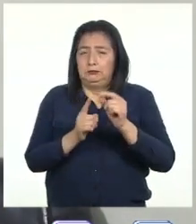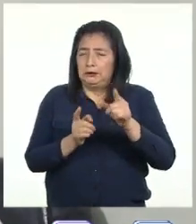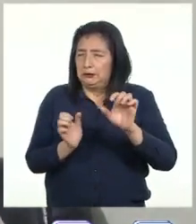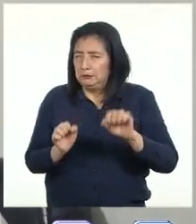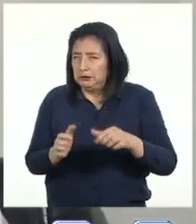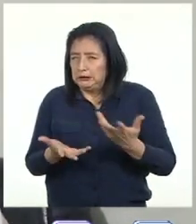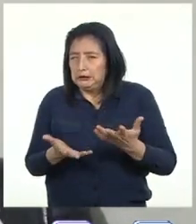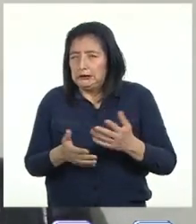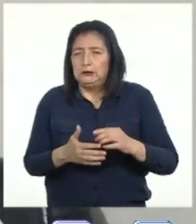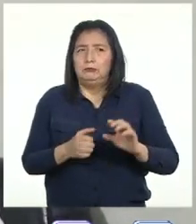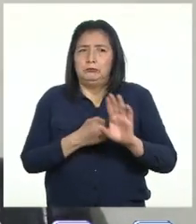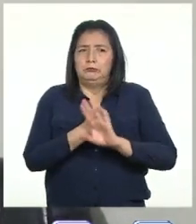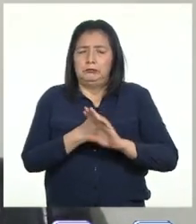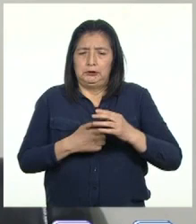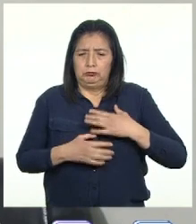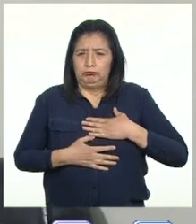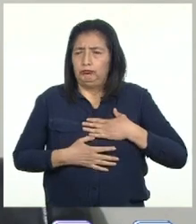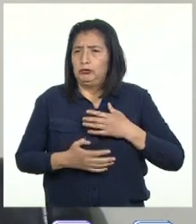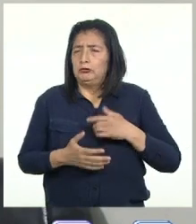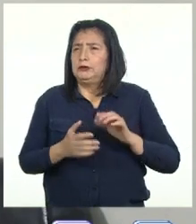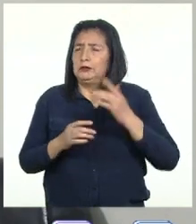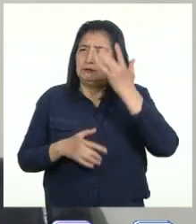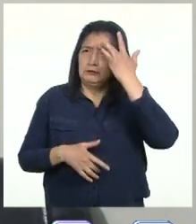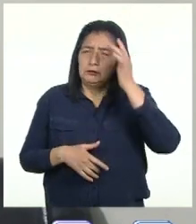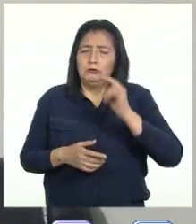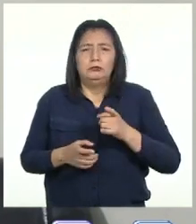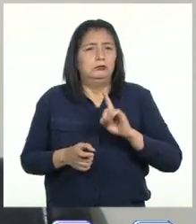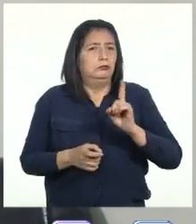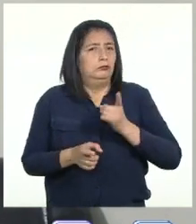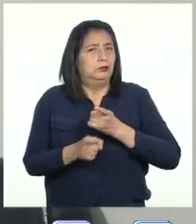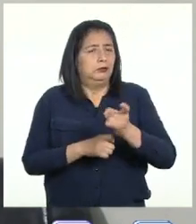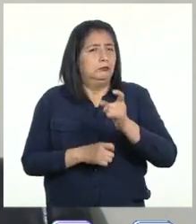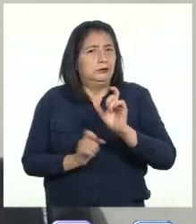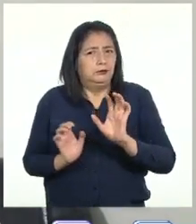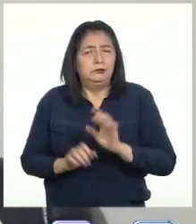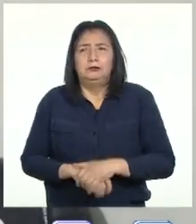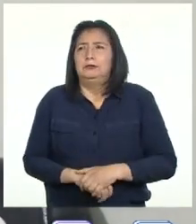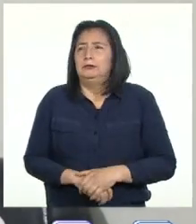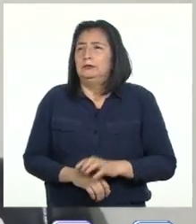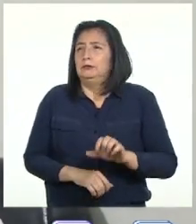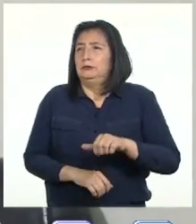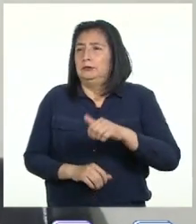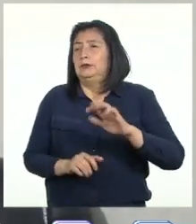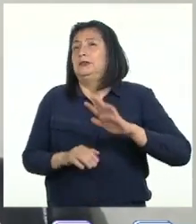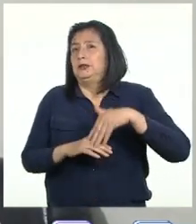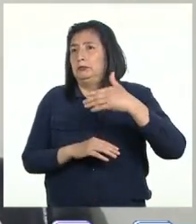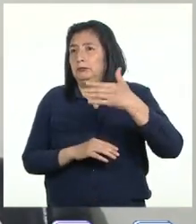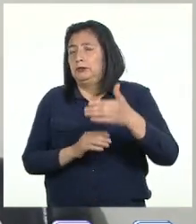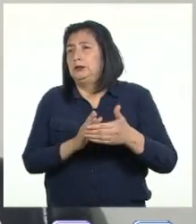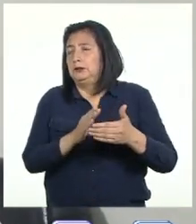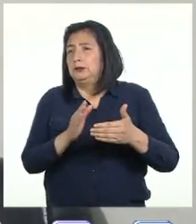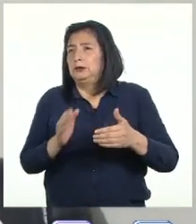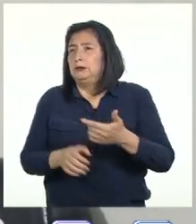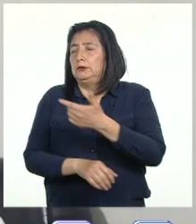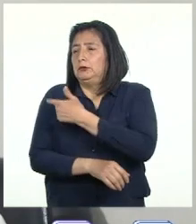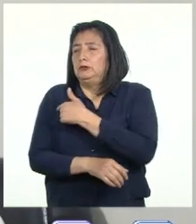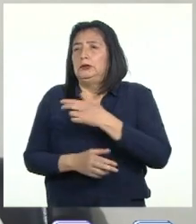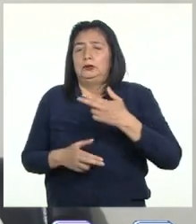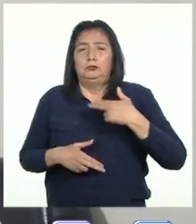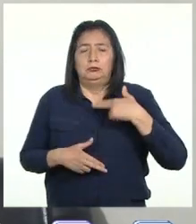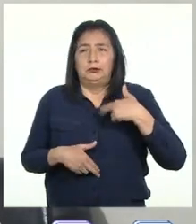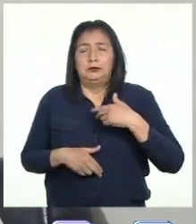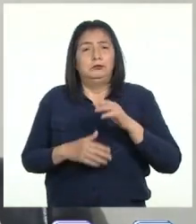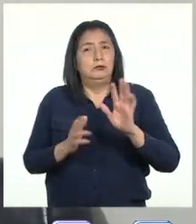genera anticuerpos contra la enfermedad sin causarle daño al animal En las siguientes etapas, la vacuna se administra en humanos